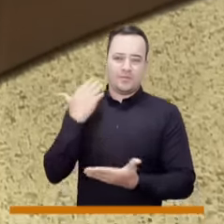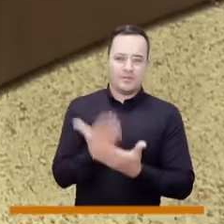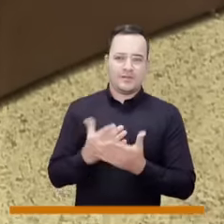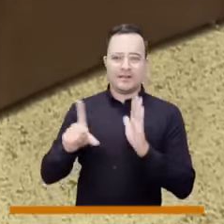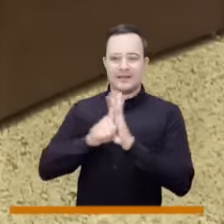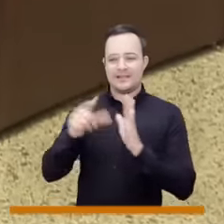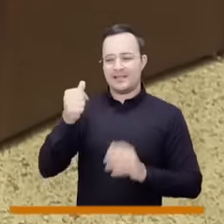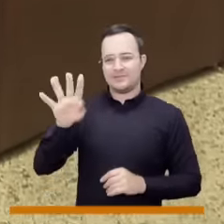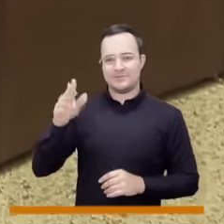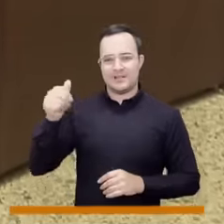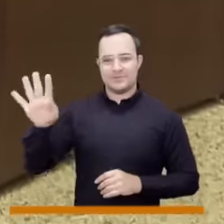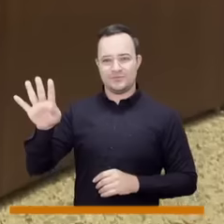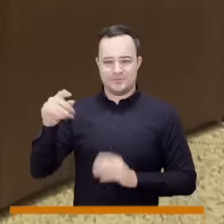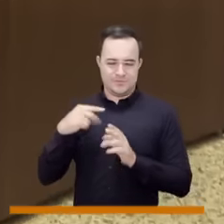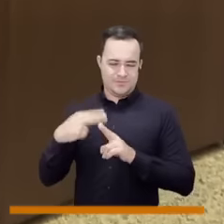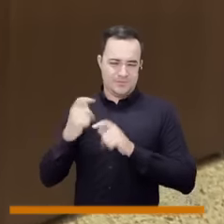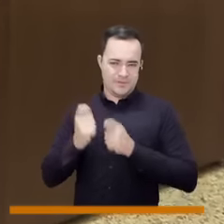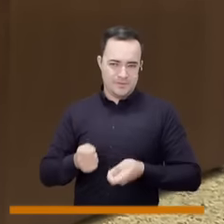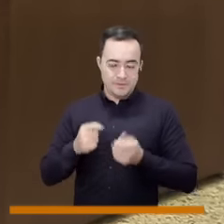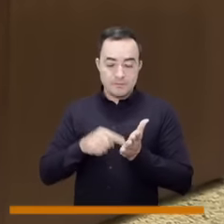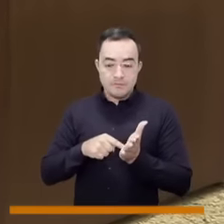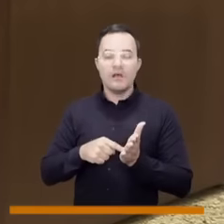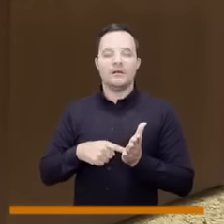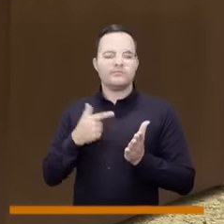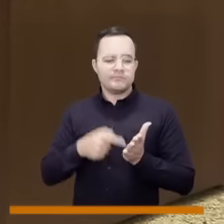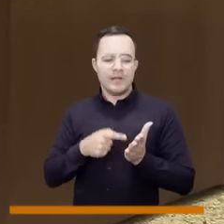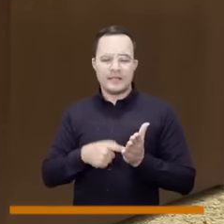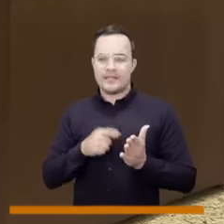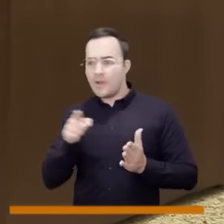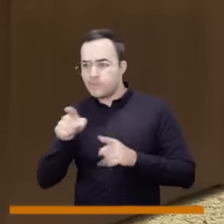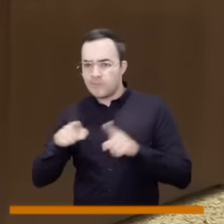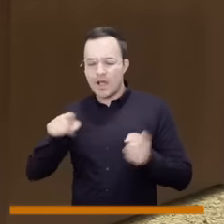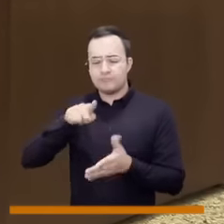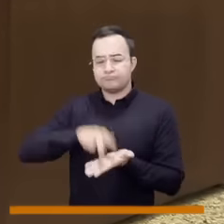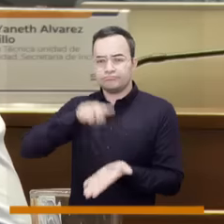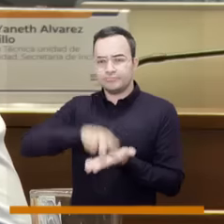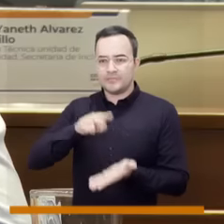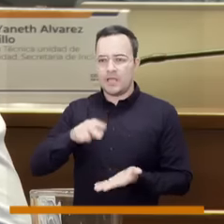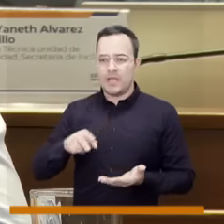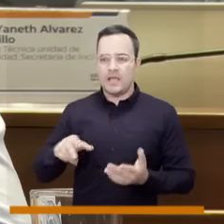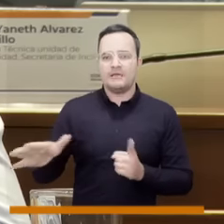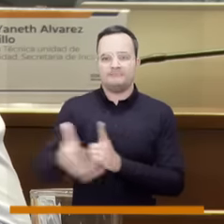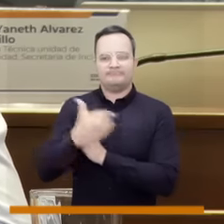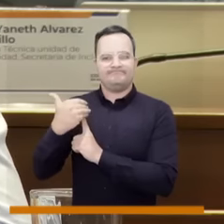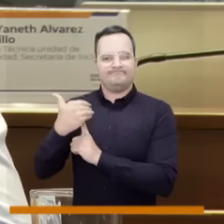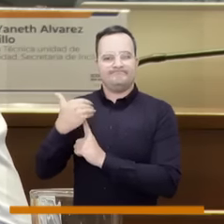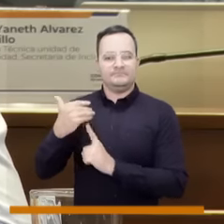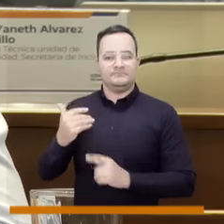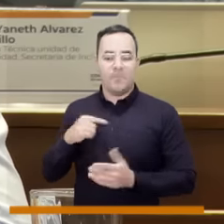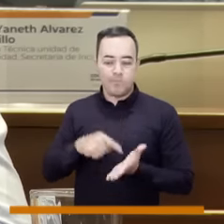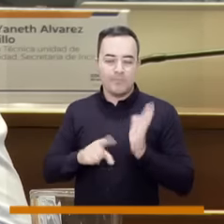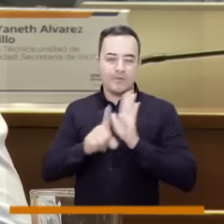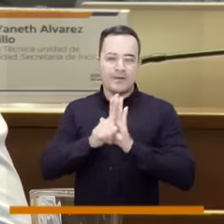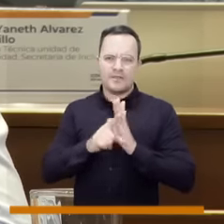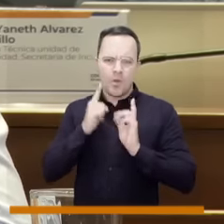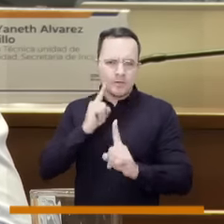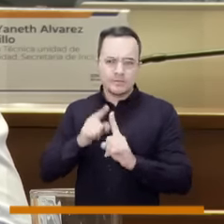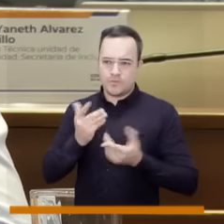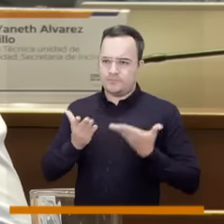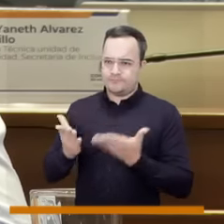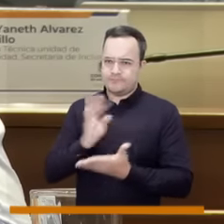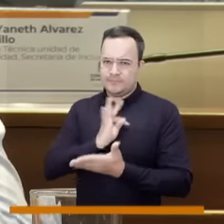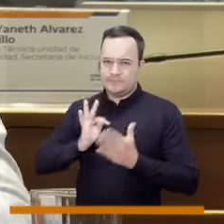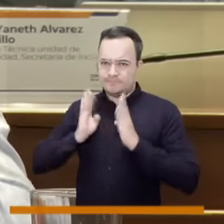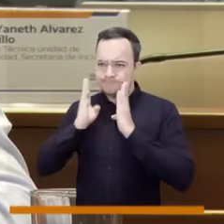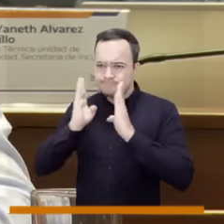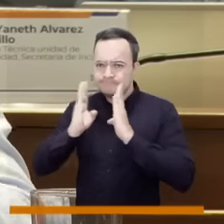creando la ley 1414 y es la ley que beneficia y protege a las personas que sufren de epilepsia para que se les pueda garantizar